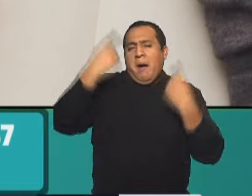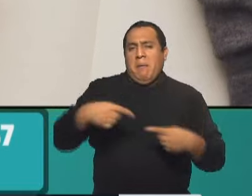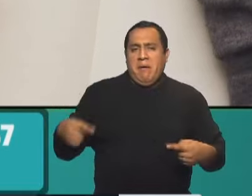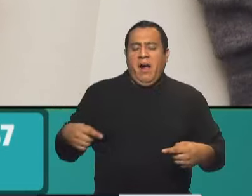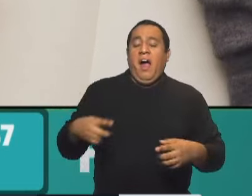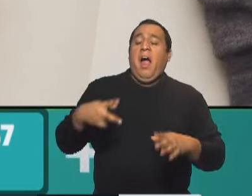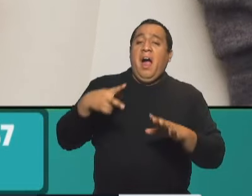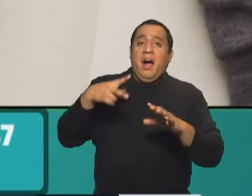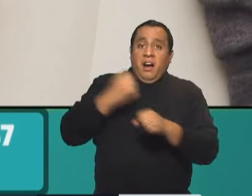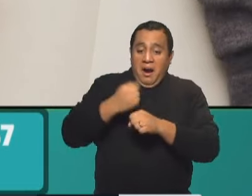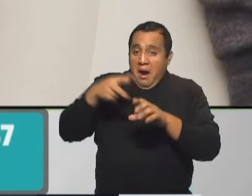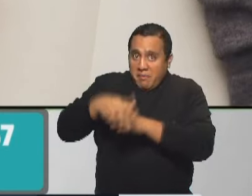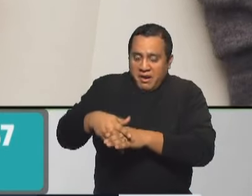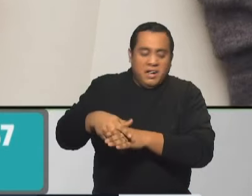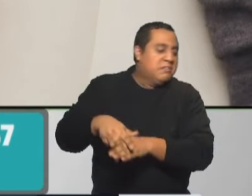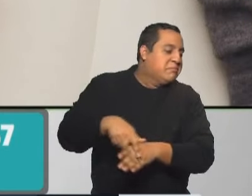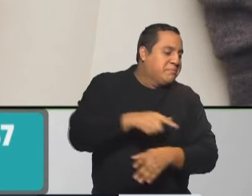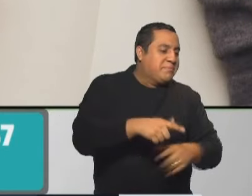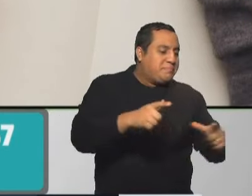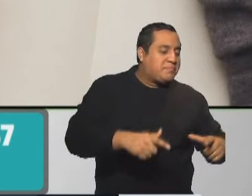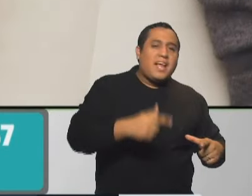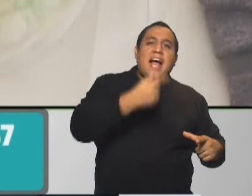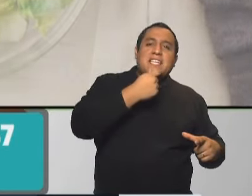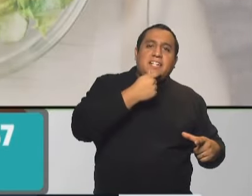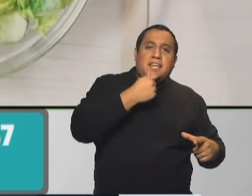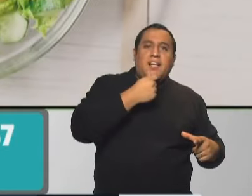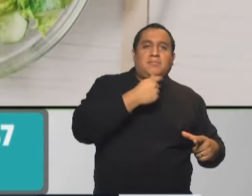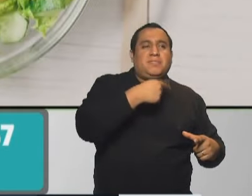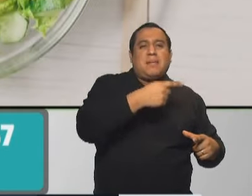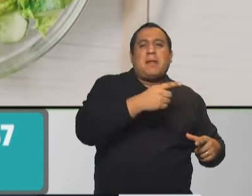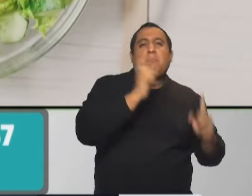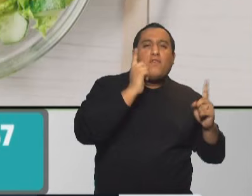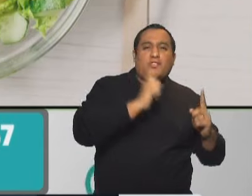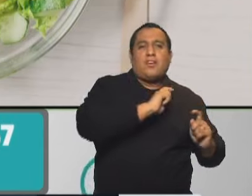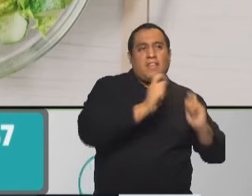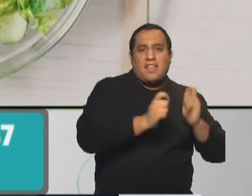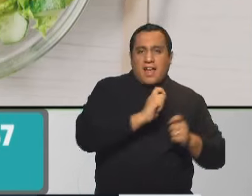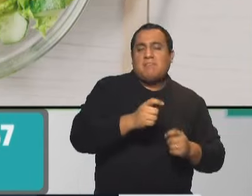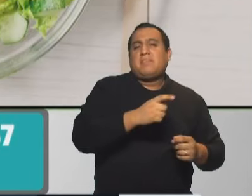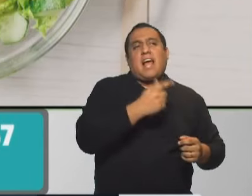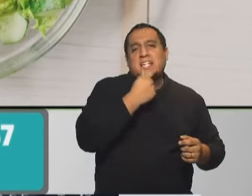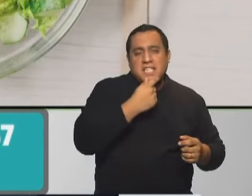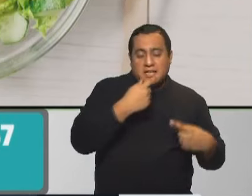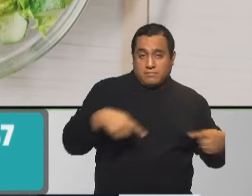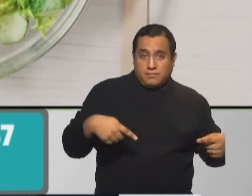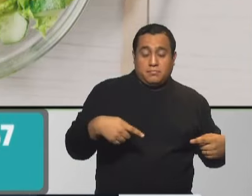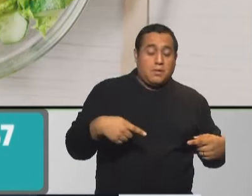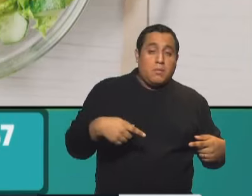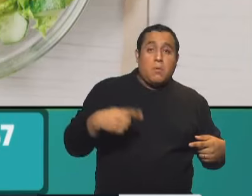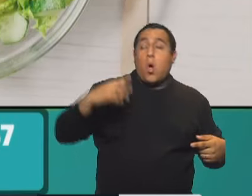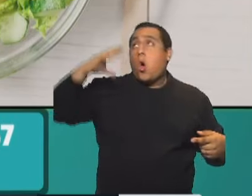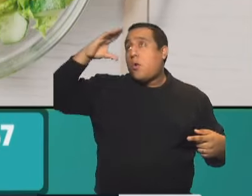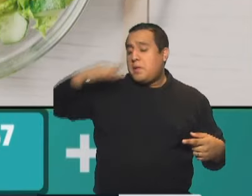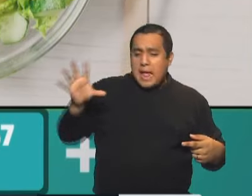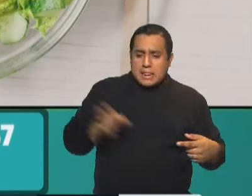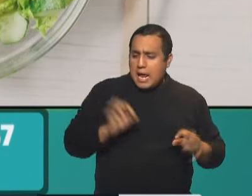de la mesa es las galletitas que regalaron, porque hay mucho regalo con las maestras. O se olvidaron, no llevaron nada y